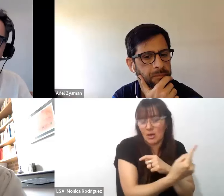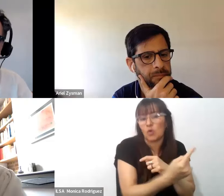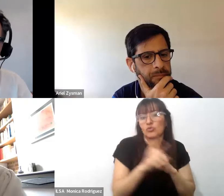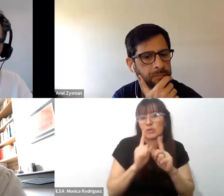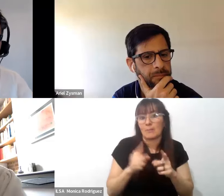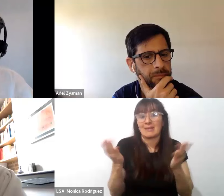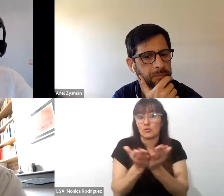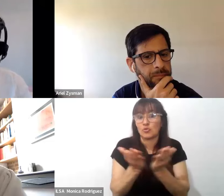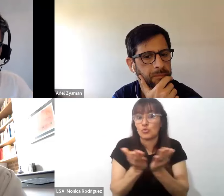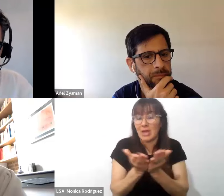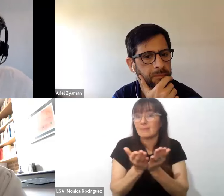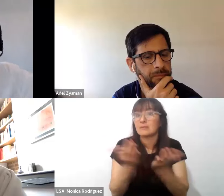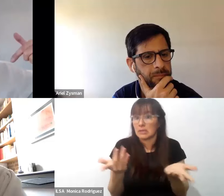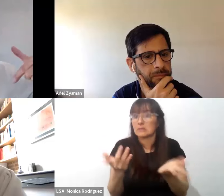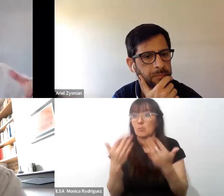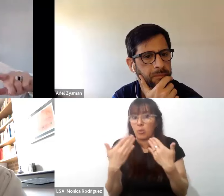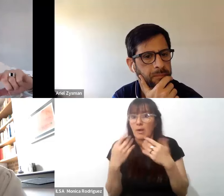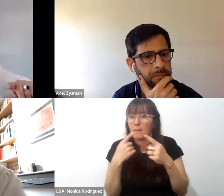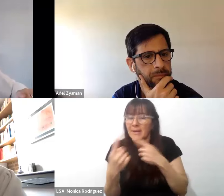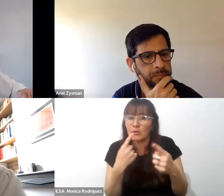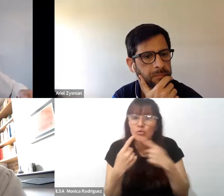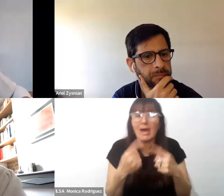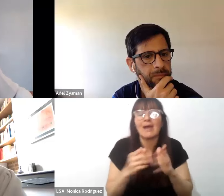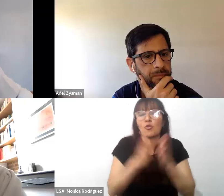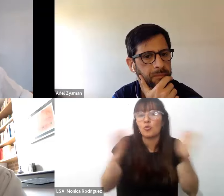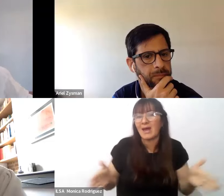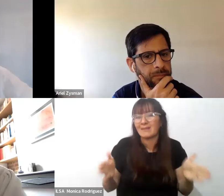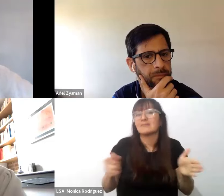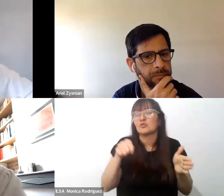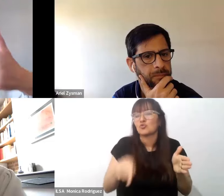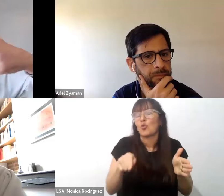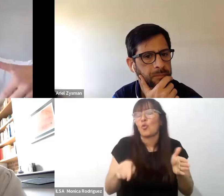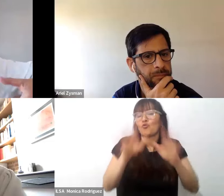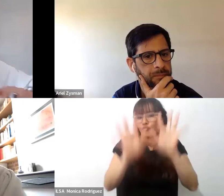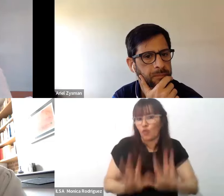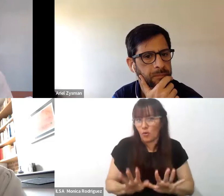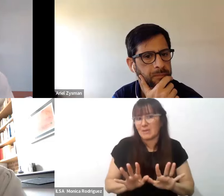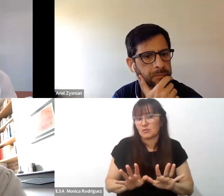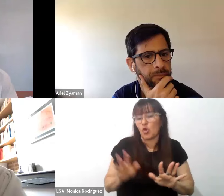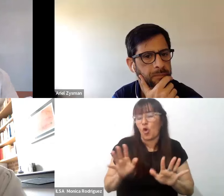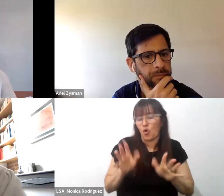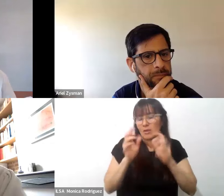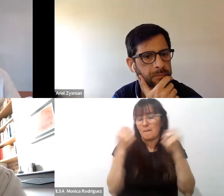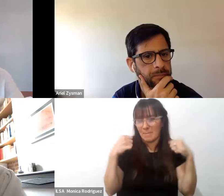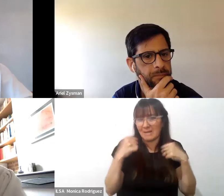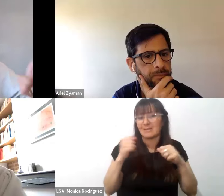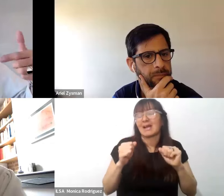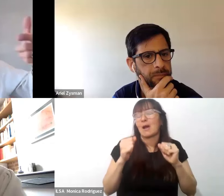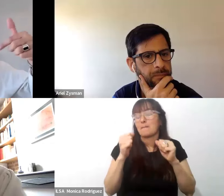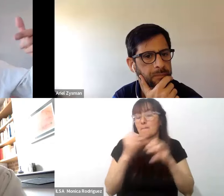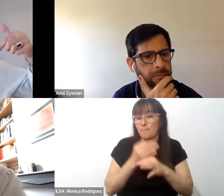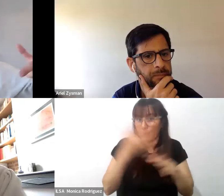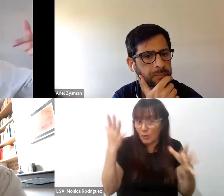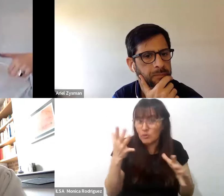a indagar o investigar durante su formación en el campo de la práctica profesional su experiencia de formación a los